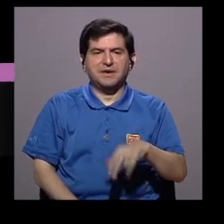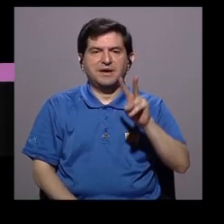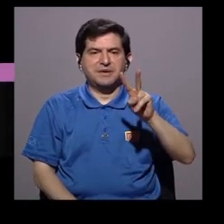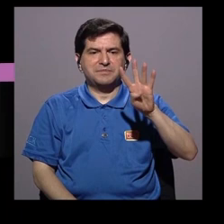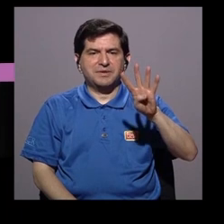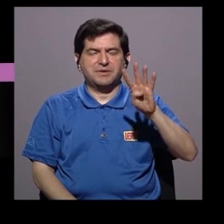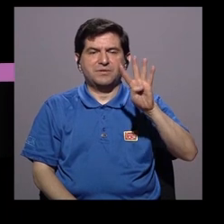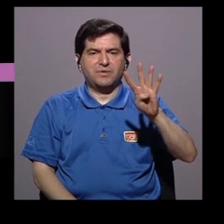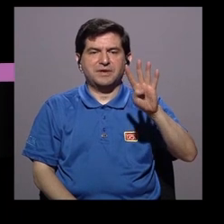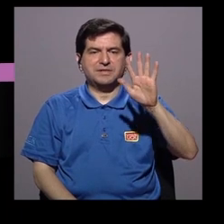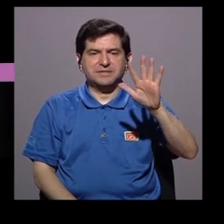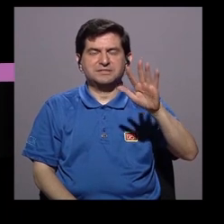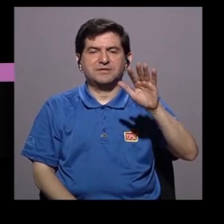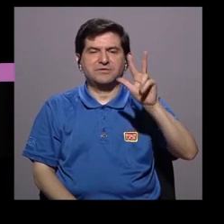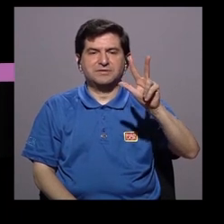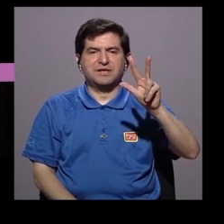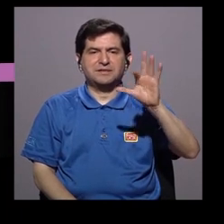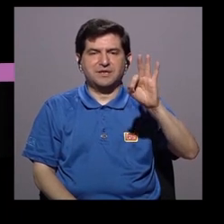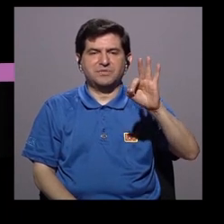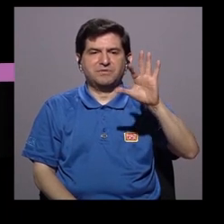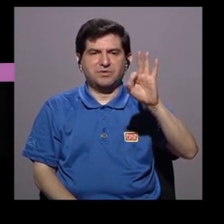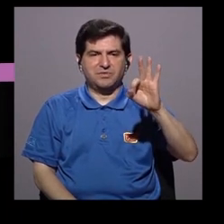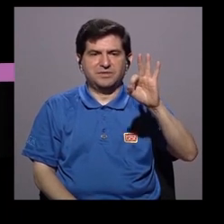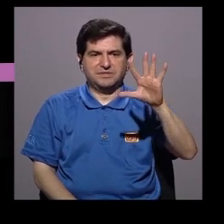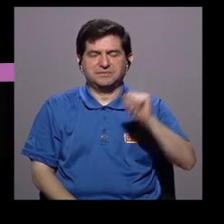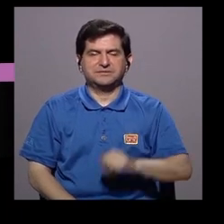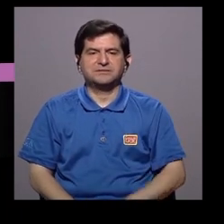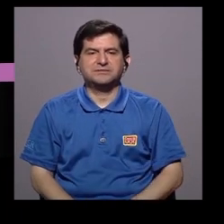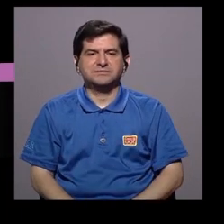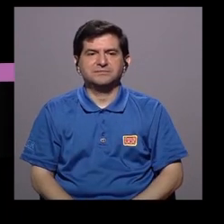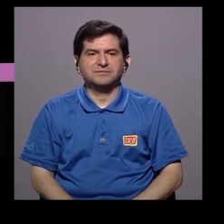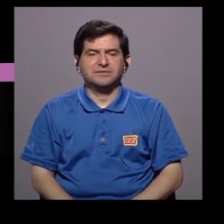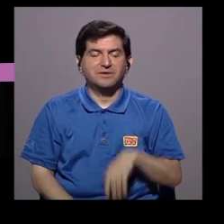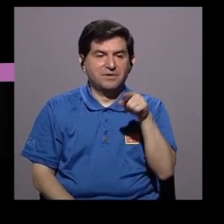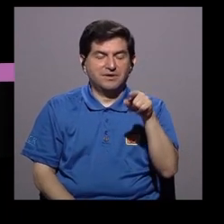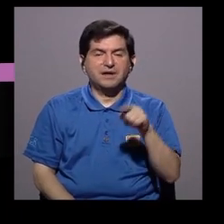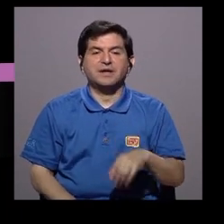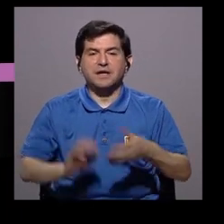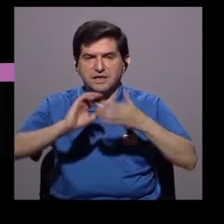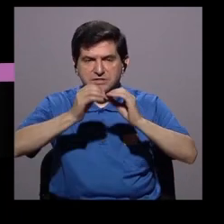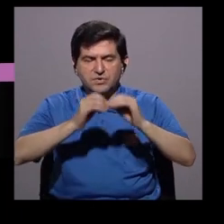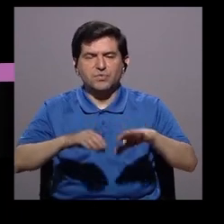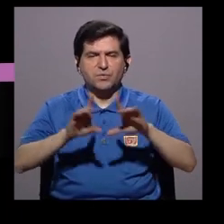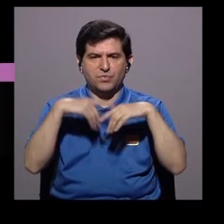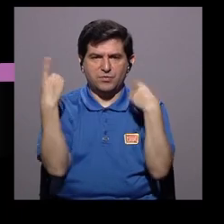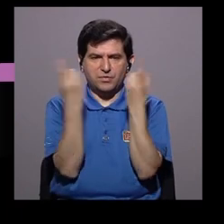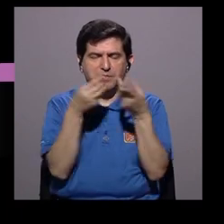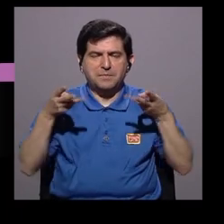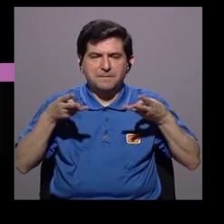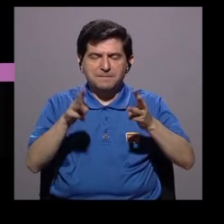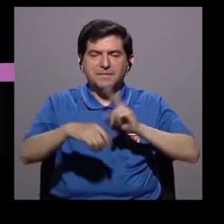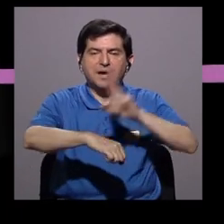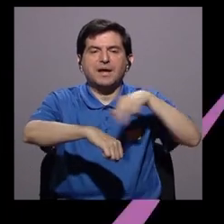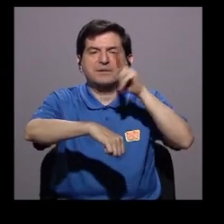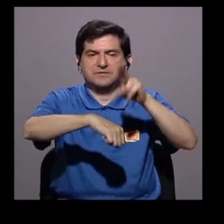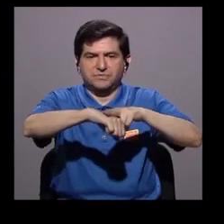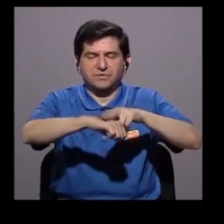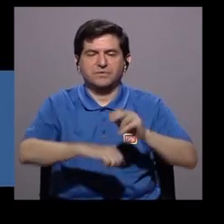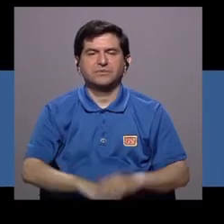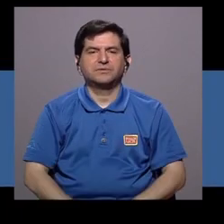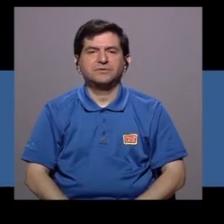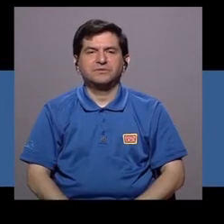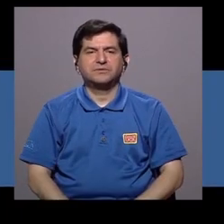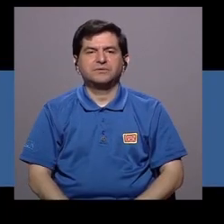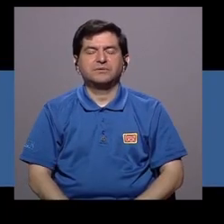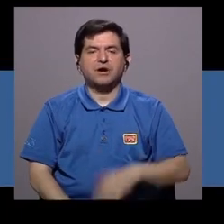-3995, es el número del Departamento de Métodos Naturales, y por Facebook también,